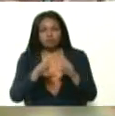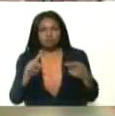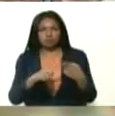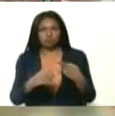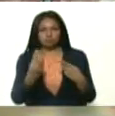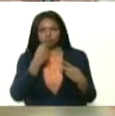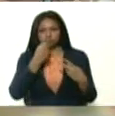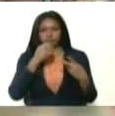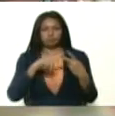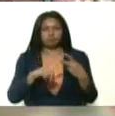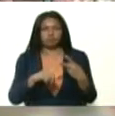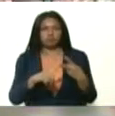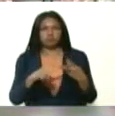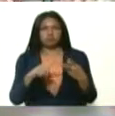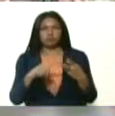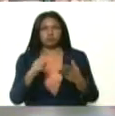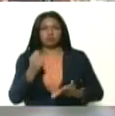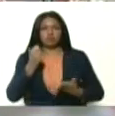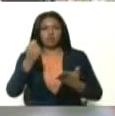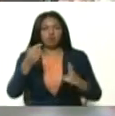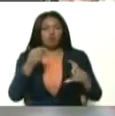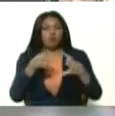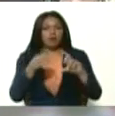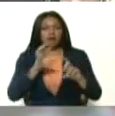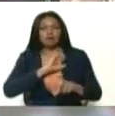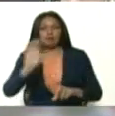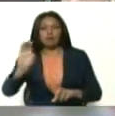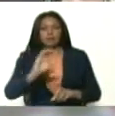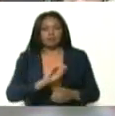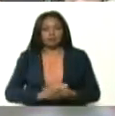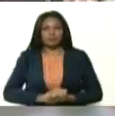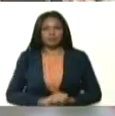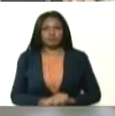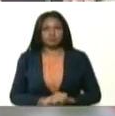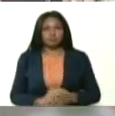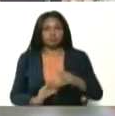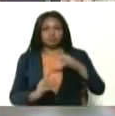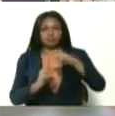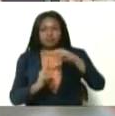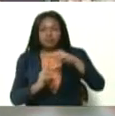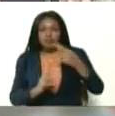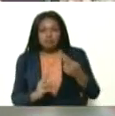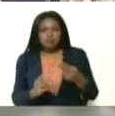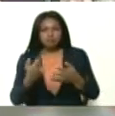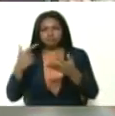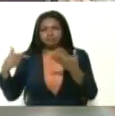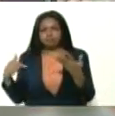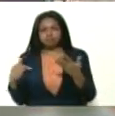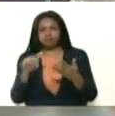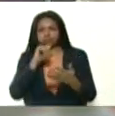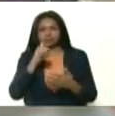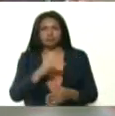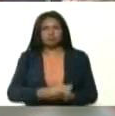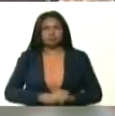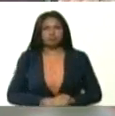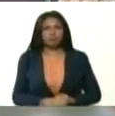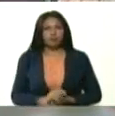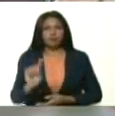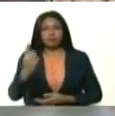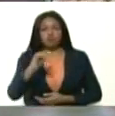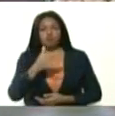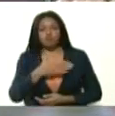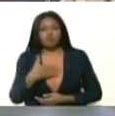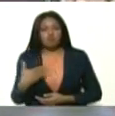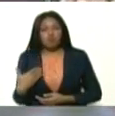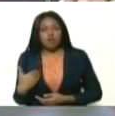alimentación, bonos del carné de la patria, táchira, etcétera, etcétera. Lo primero que quiero